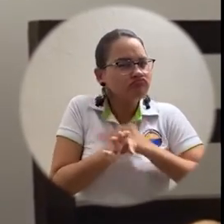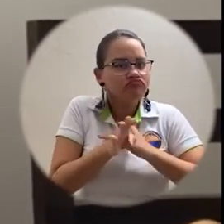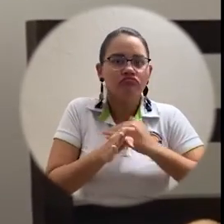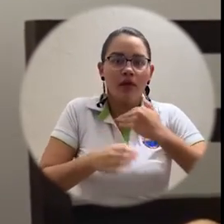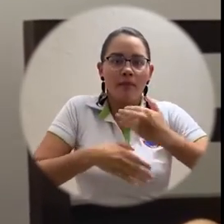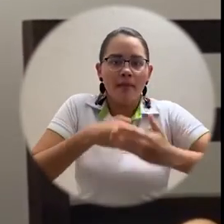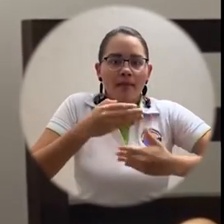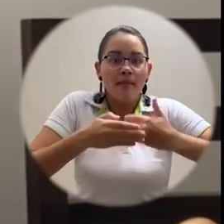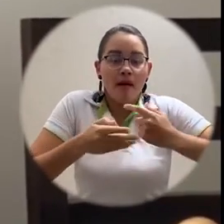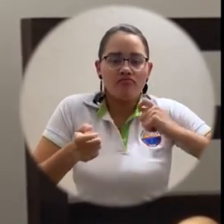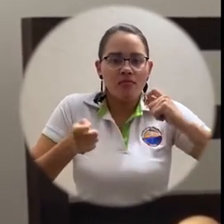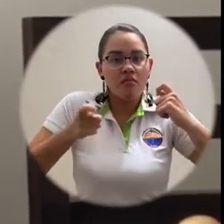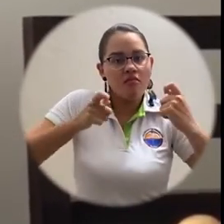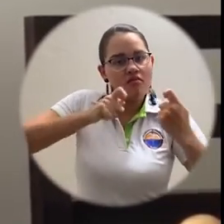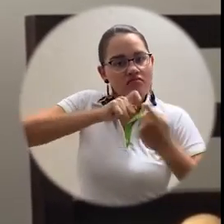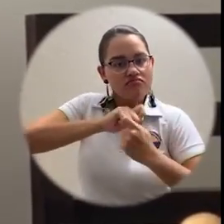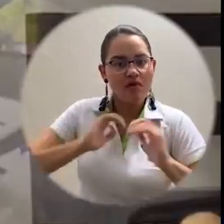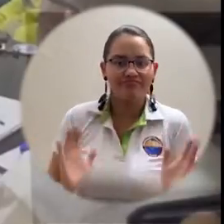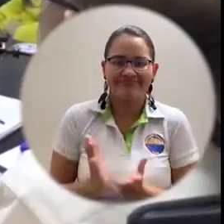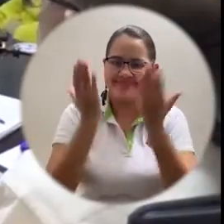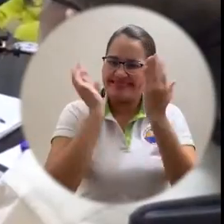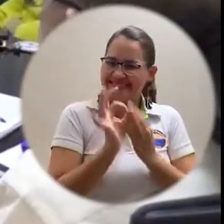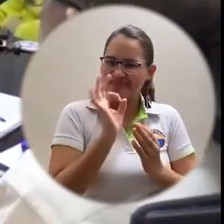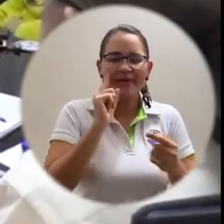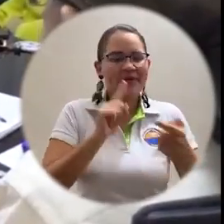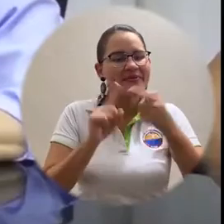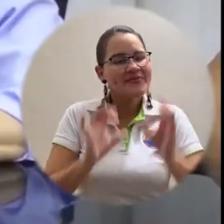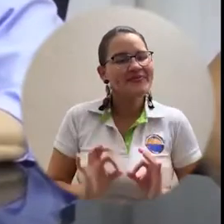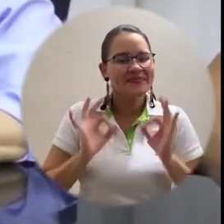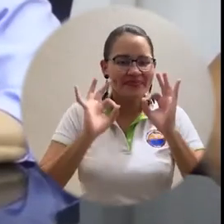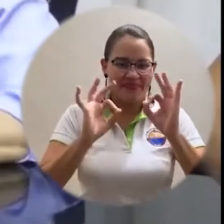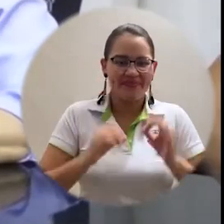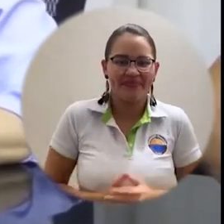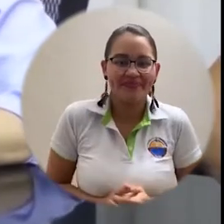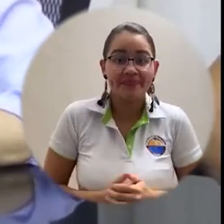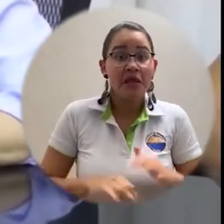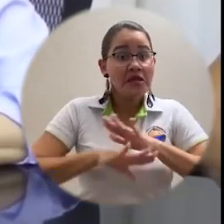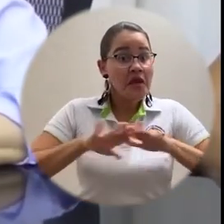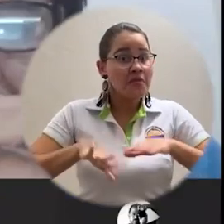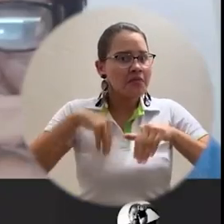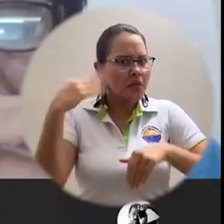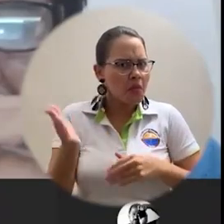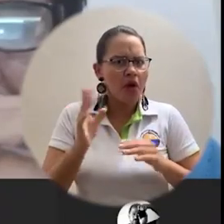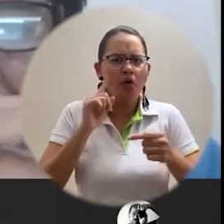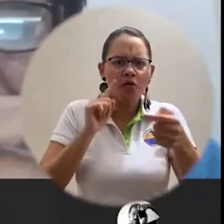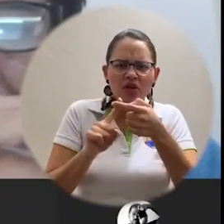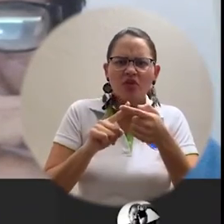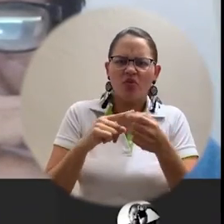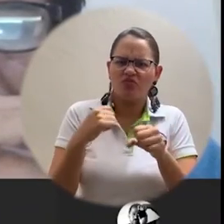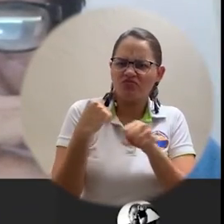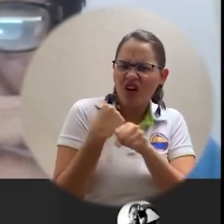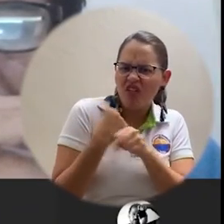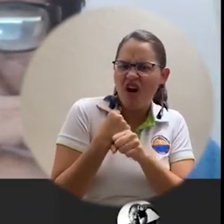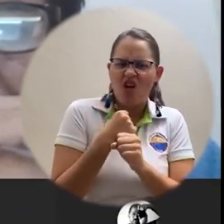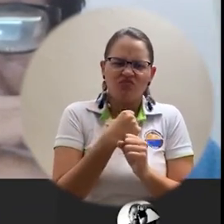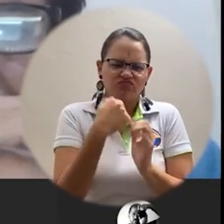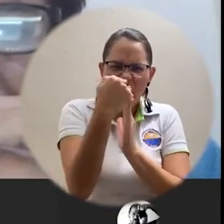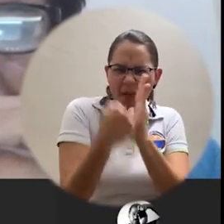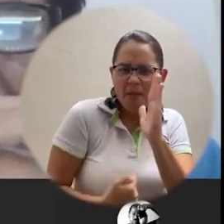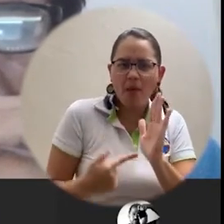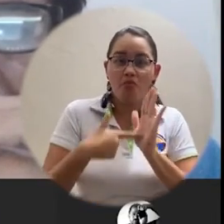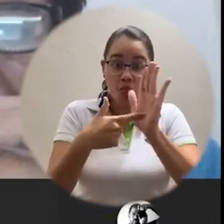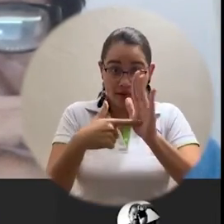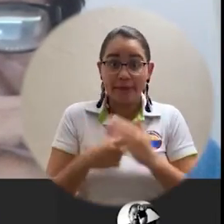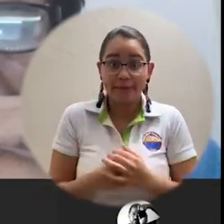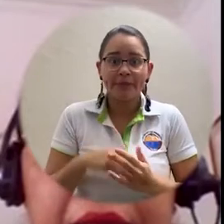del cambio, su proceso de mejora continua hacia un desarrollo institucional de alta calidad. Tras haber culminado la agenda de trabajo, se